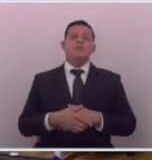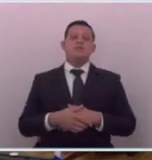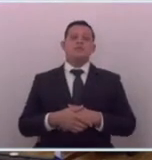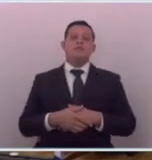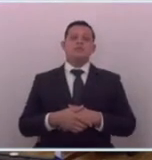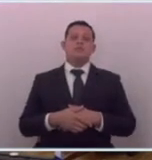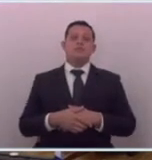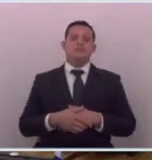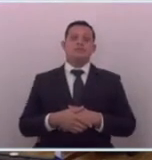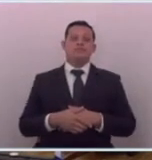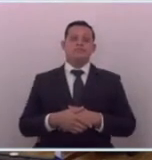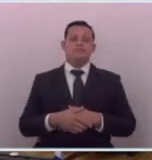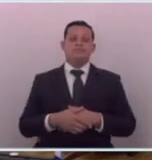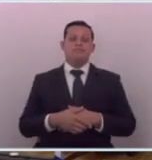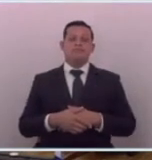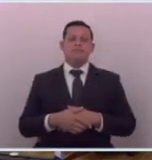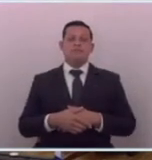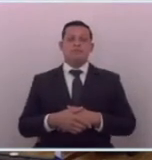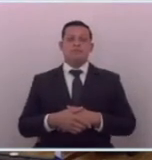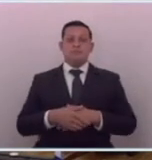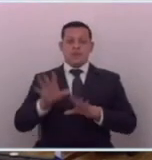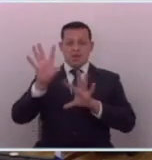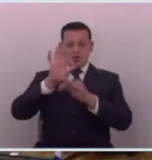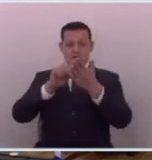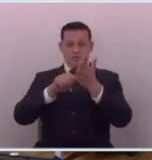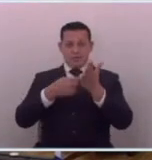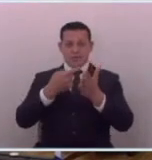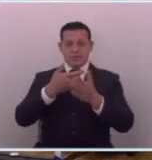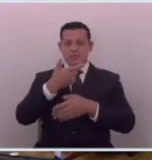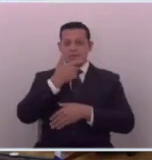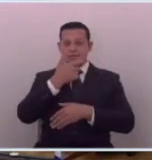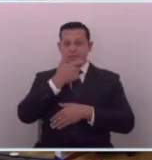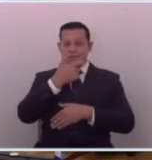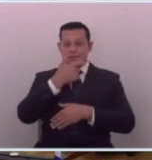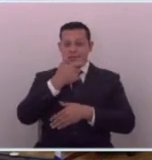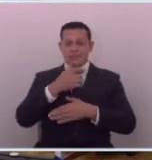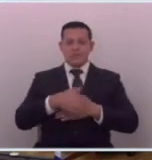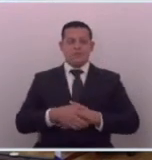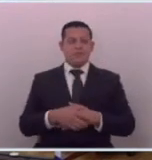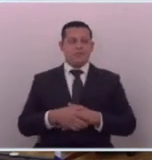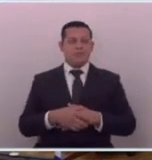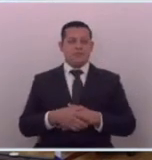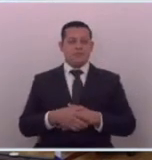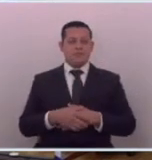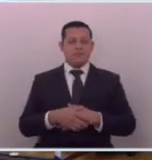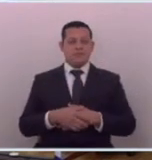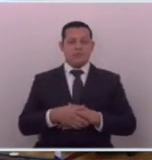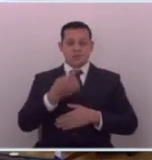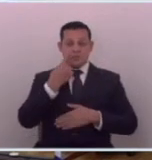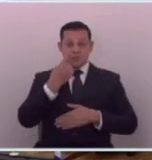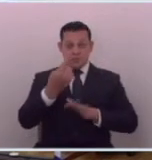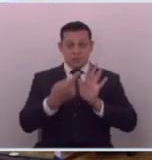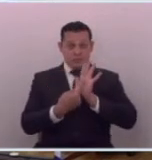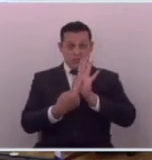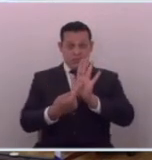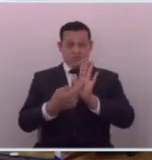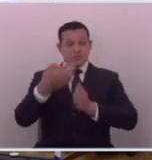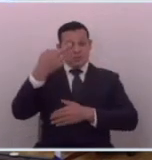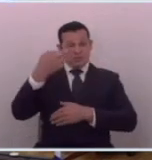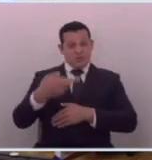es a veces hasta recible y lo que denota es que